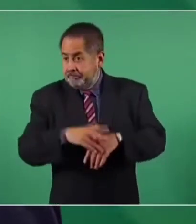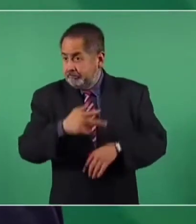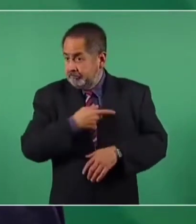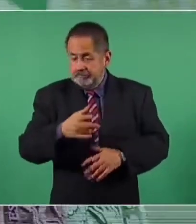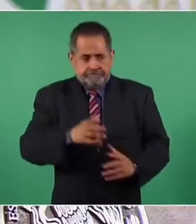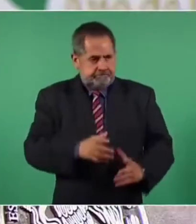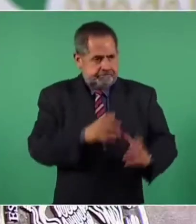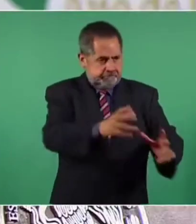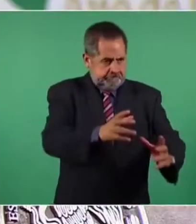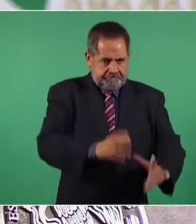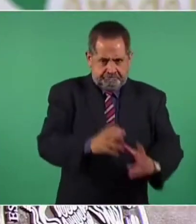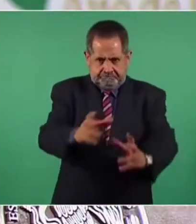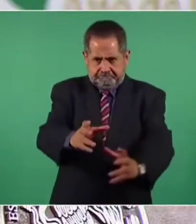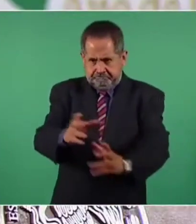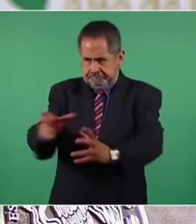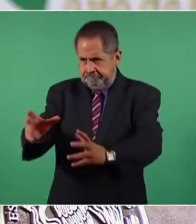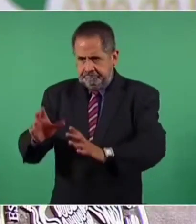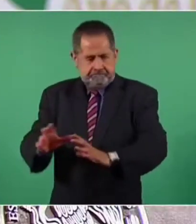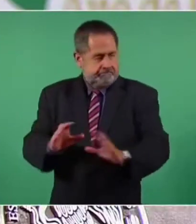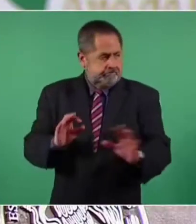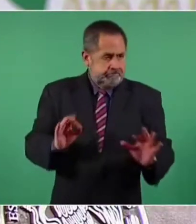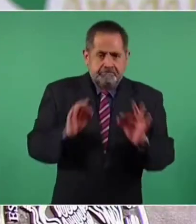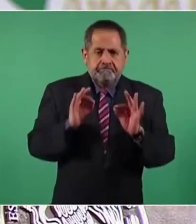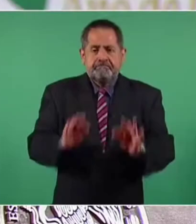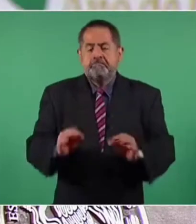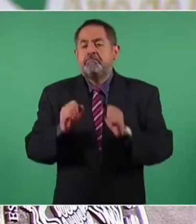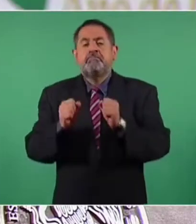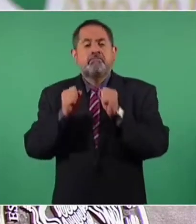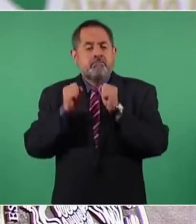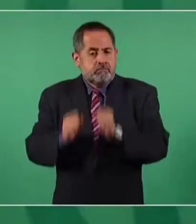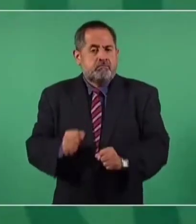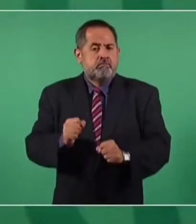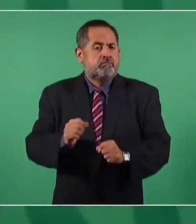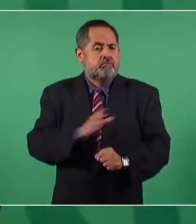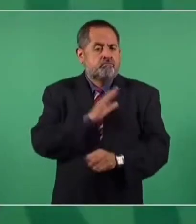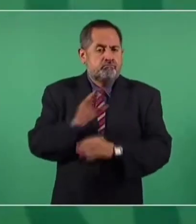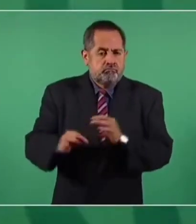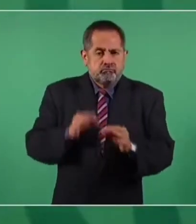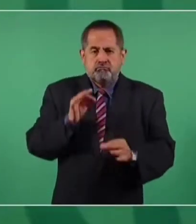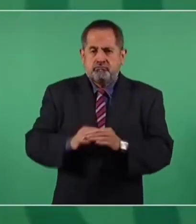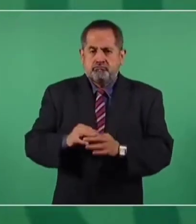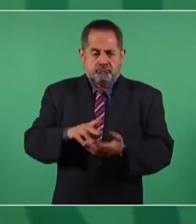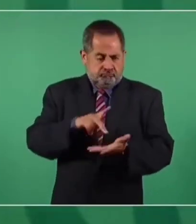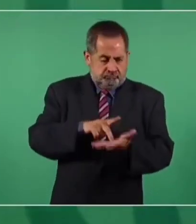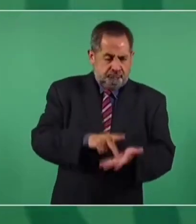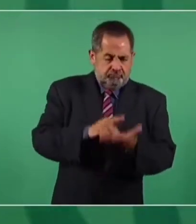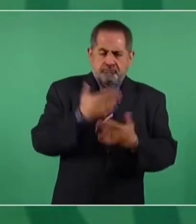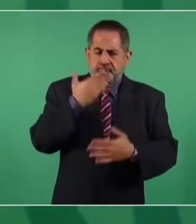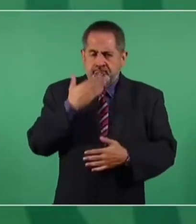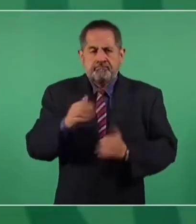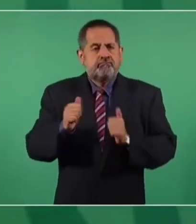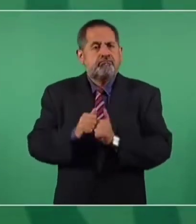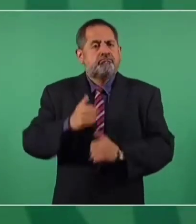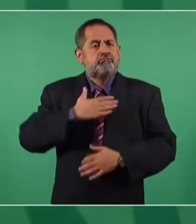garantizándoles seguridad, calidad, volumen y precios justos.